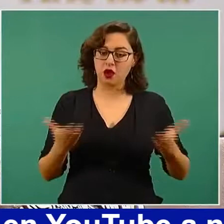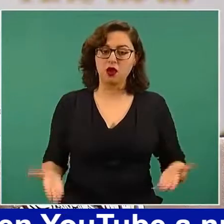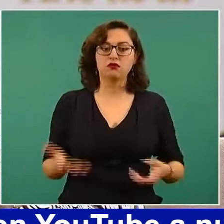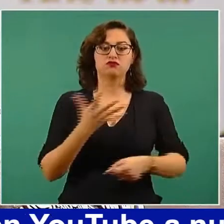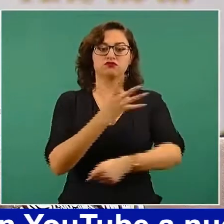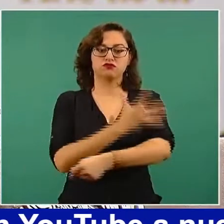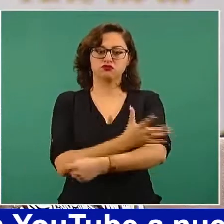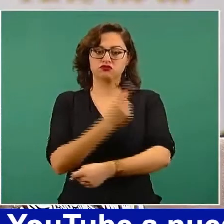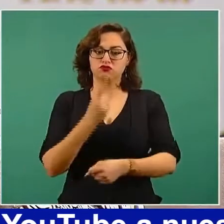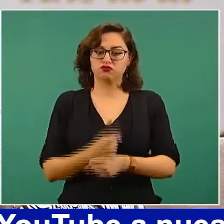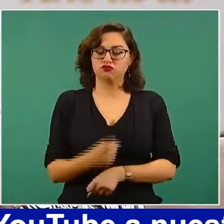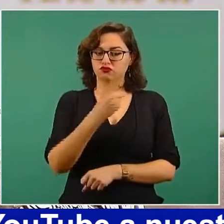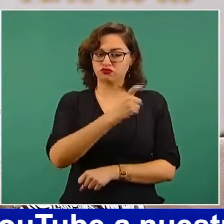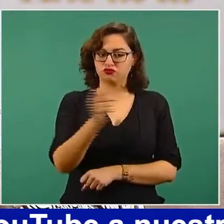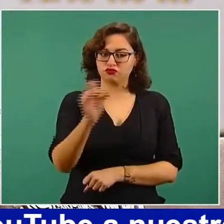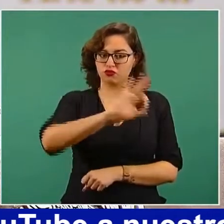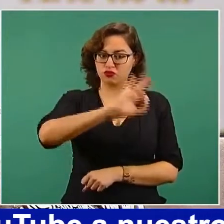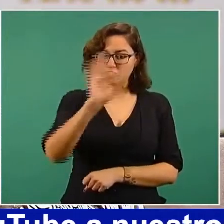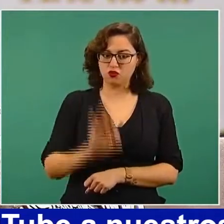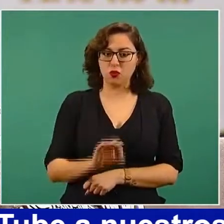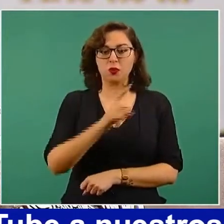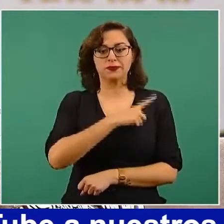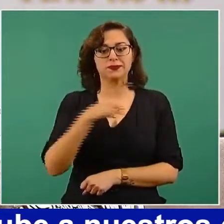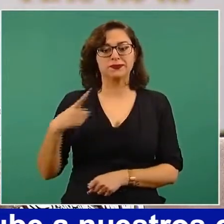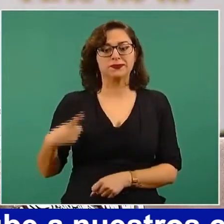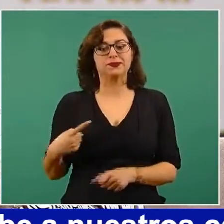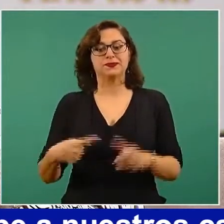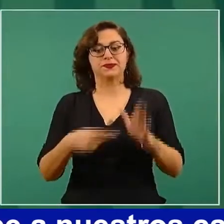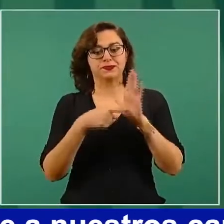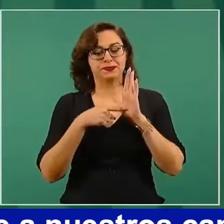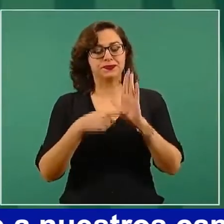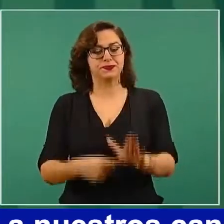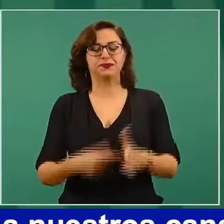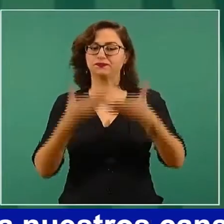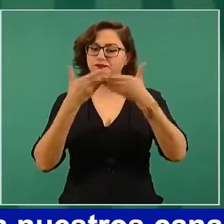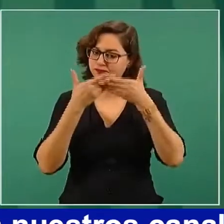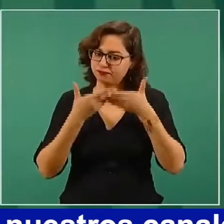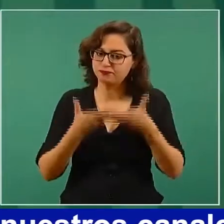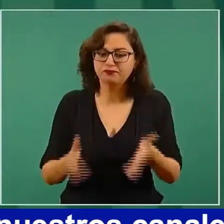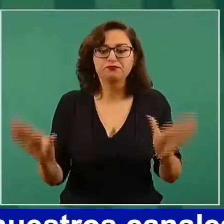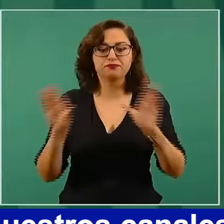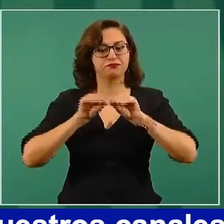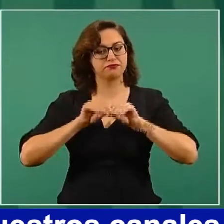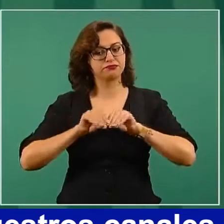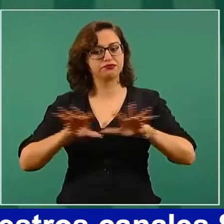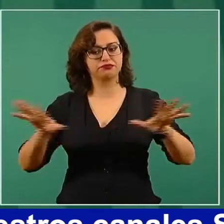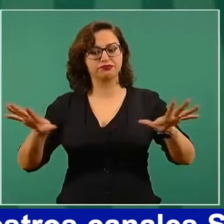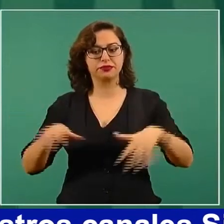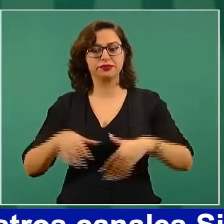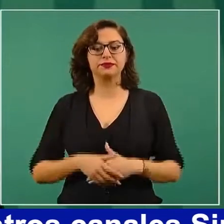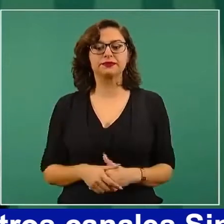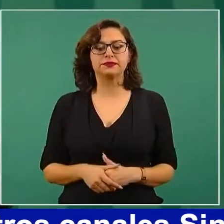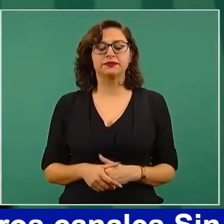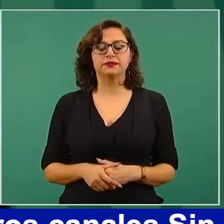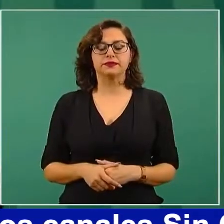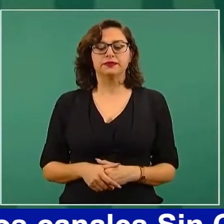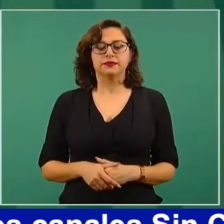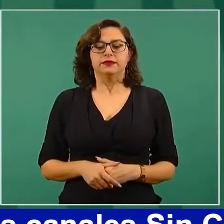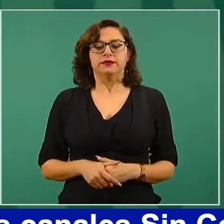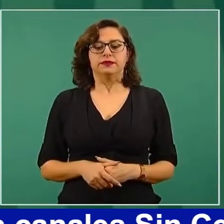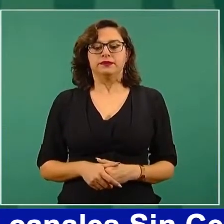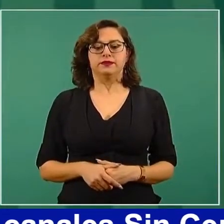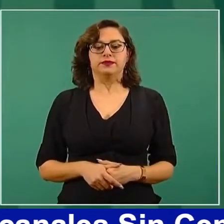plena, que la vida pública sea cada vez más pública y que se garanticen